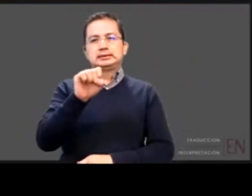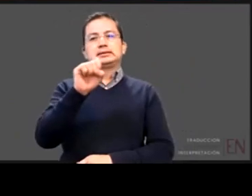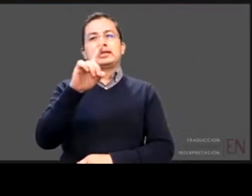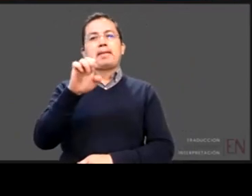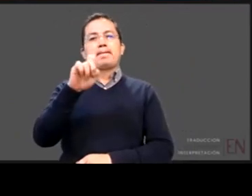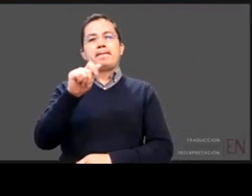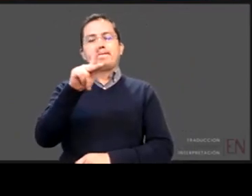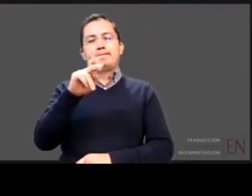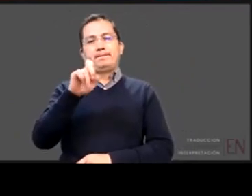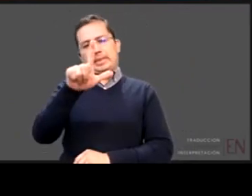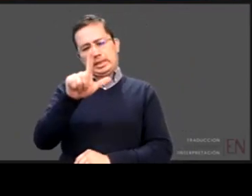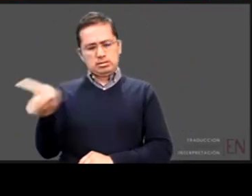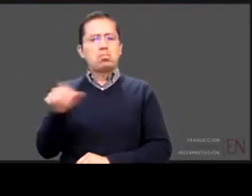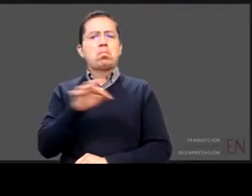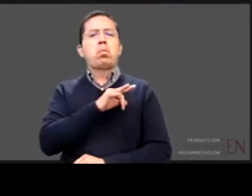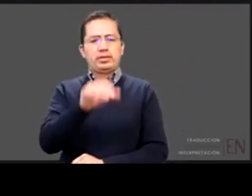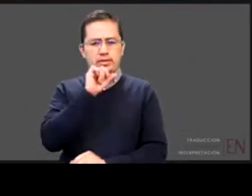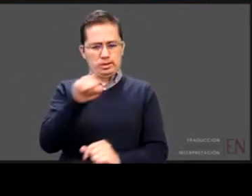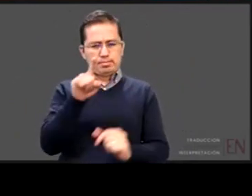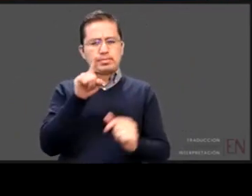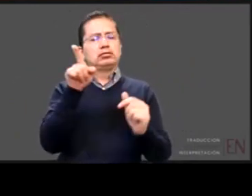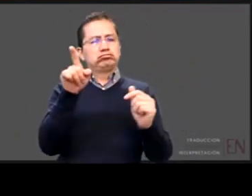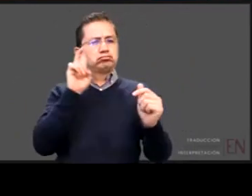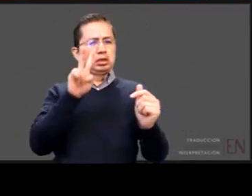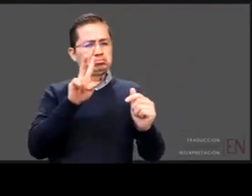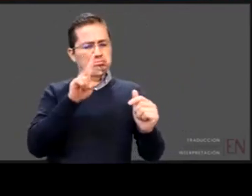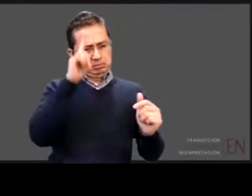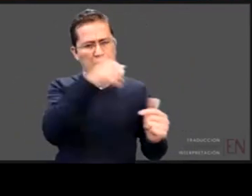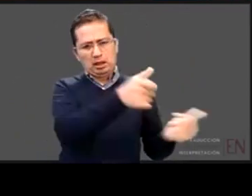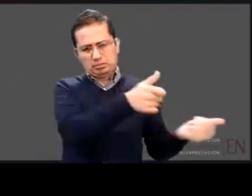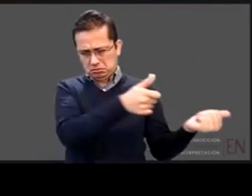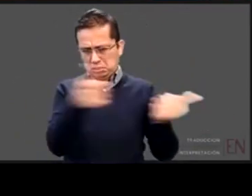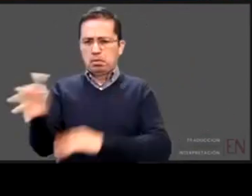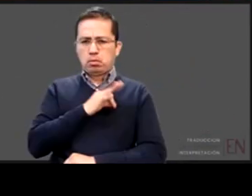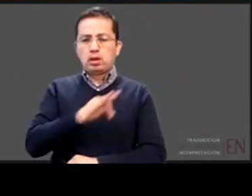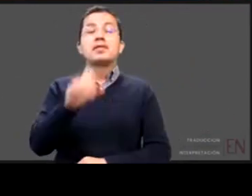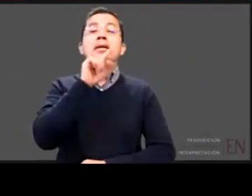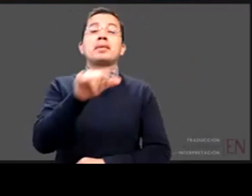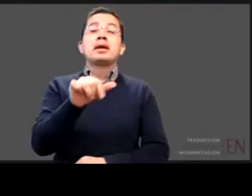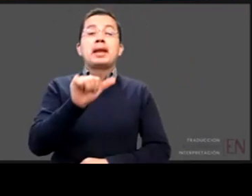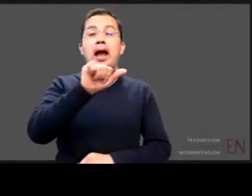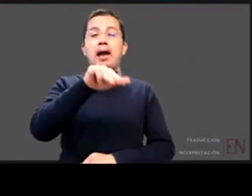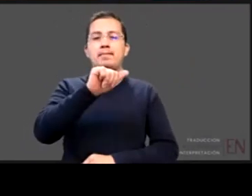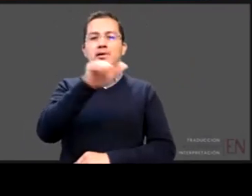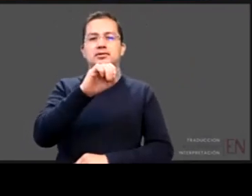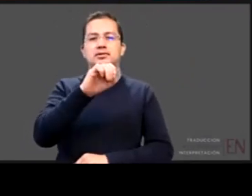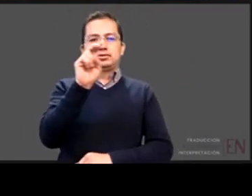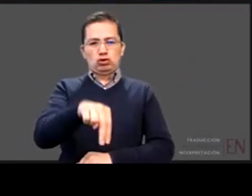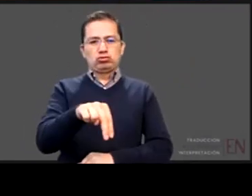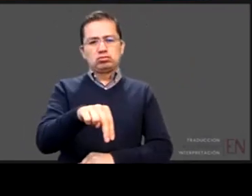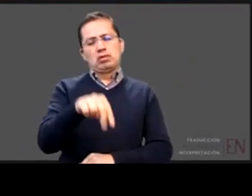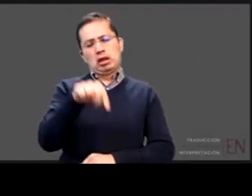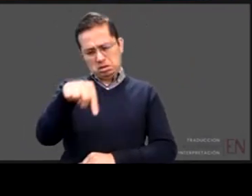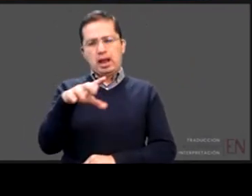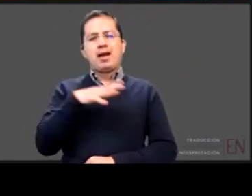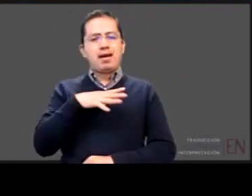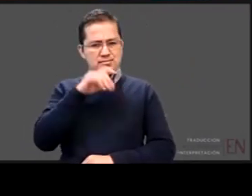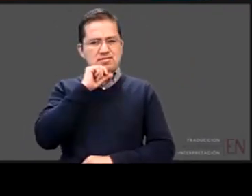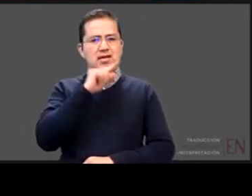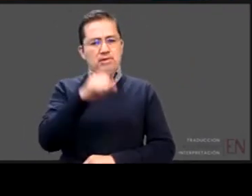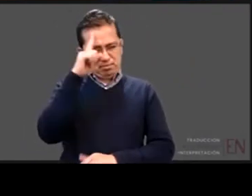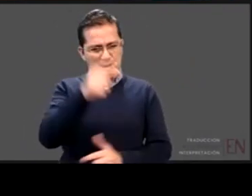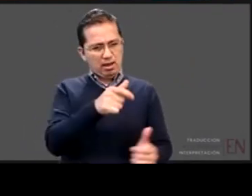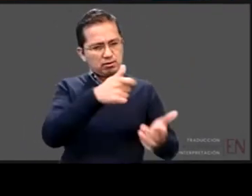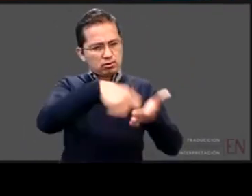pueden localizar y también les hacen los envíos y también están en amazon en amazon méxico entonces esto